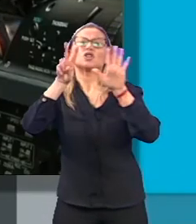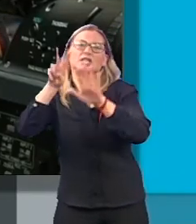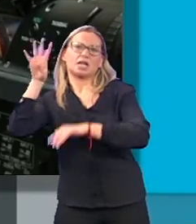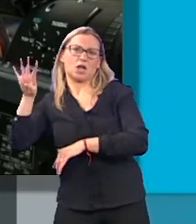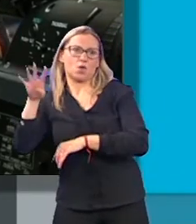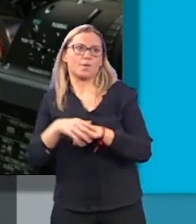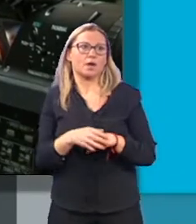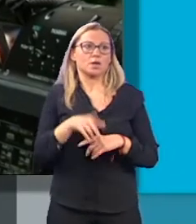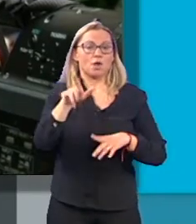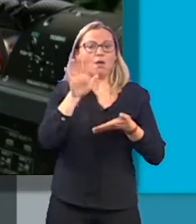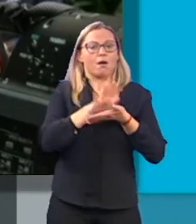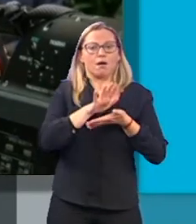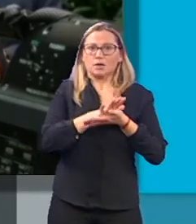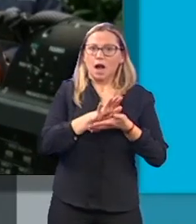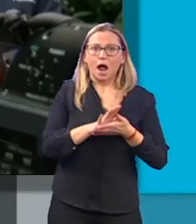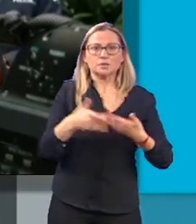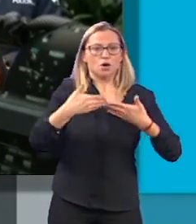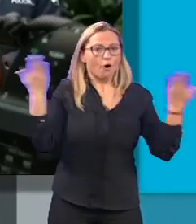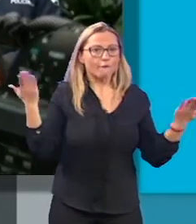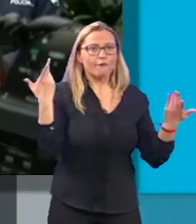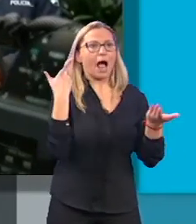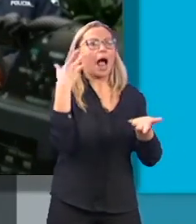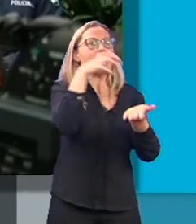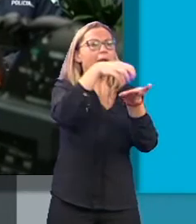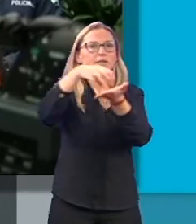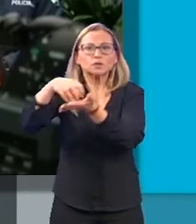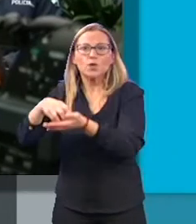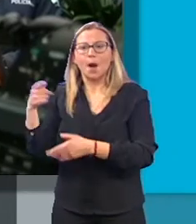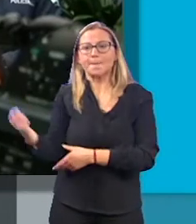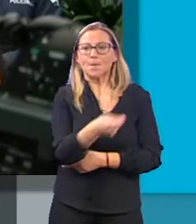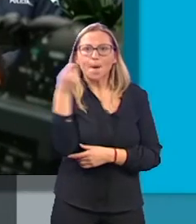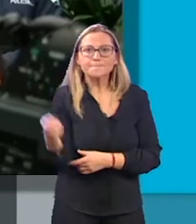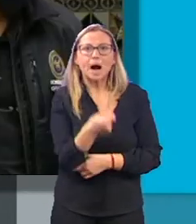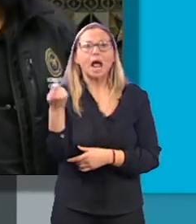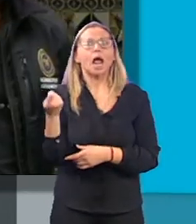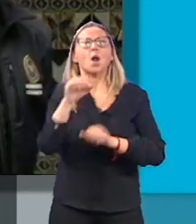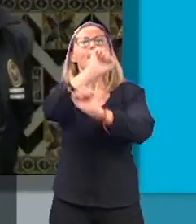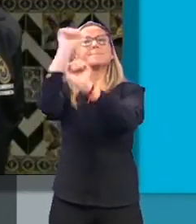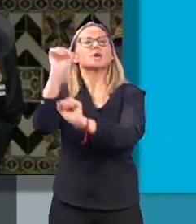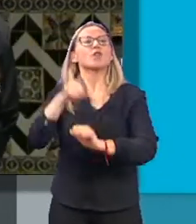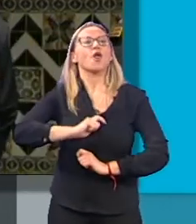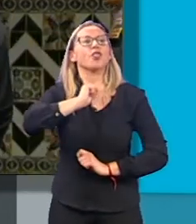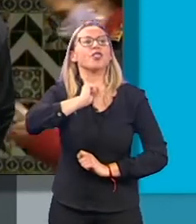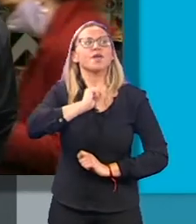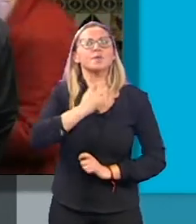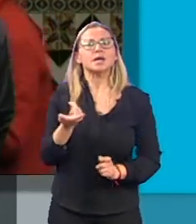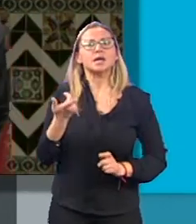tranquilizarse y confiar en las instituciones y los agentes de bomberos, protección civil y policía local, así como en los planes que hay trazados para